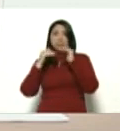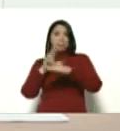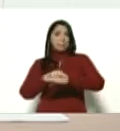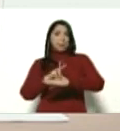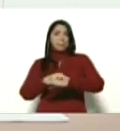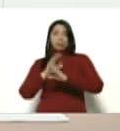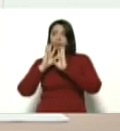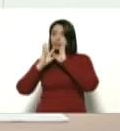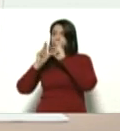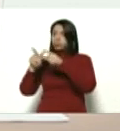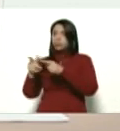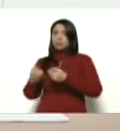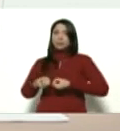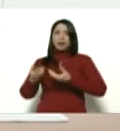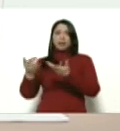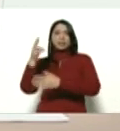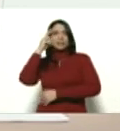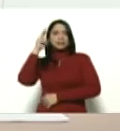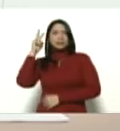reporte que me da la Cancillería.